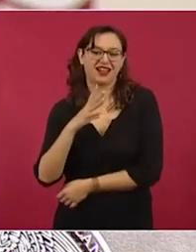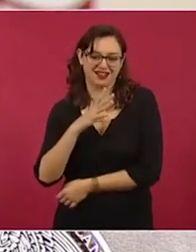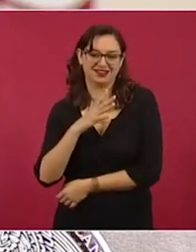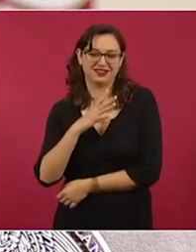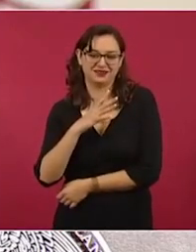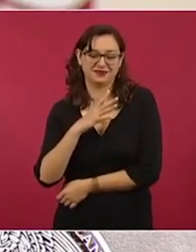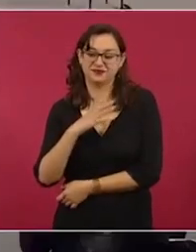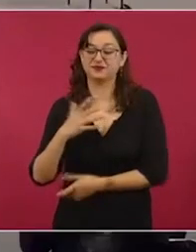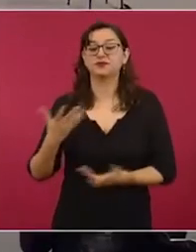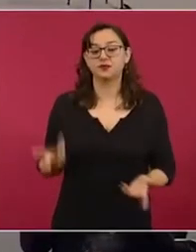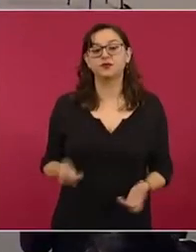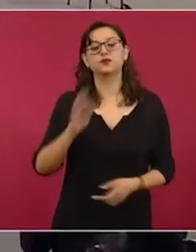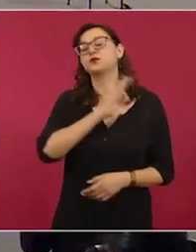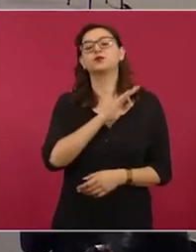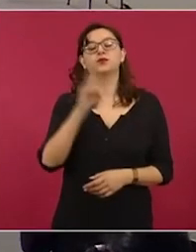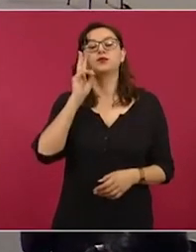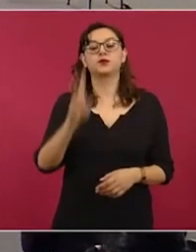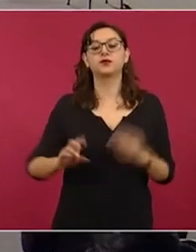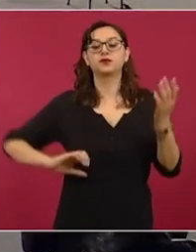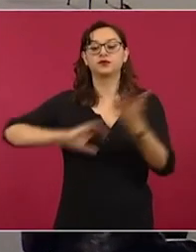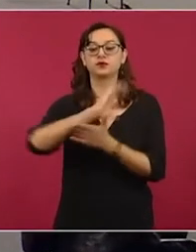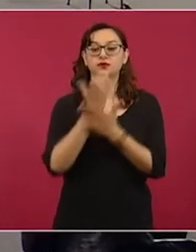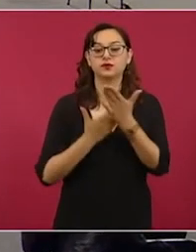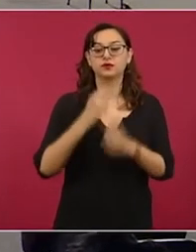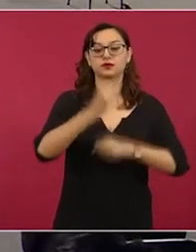mostramos un contrato de 2015